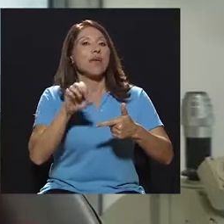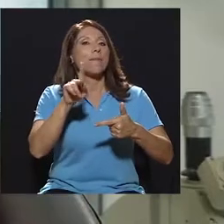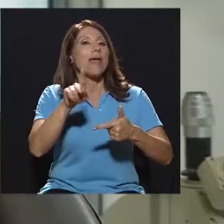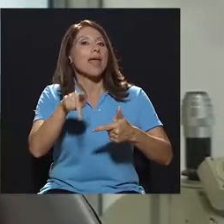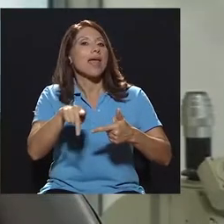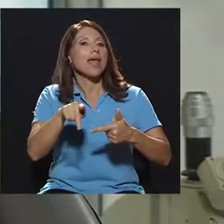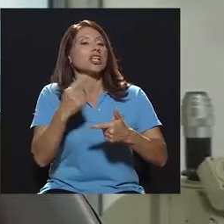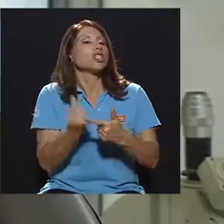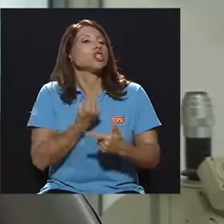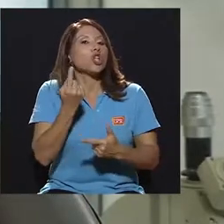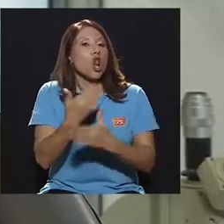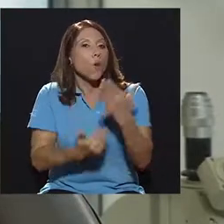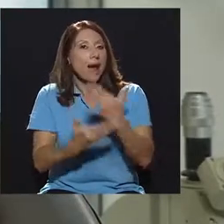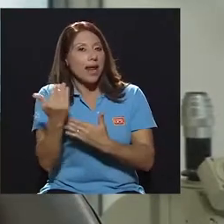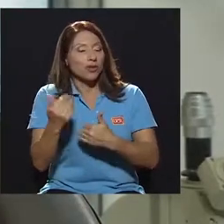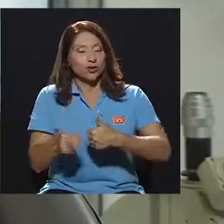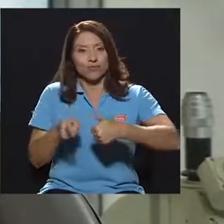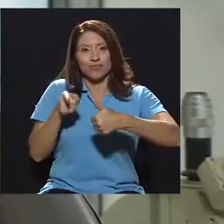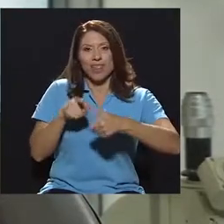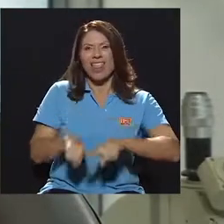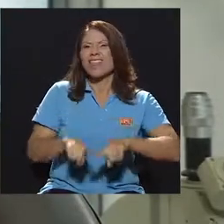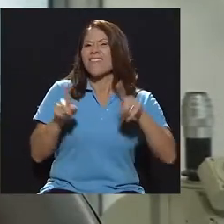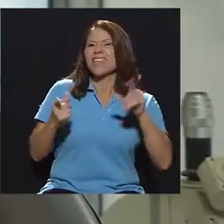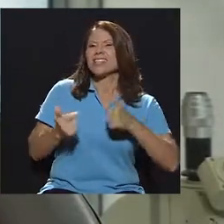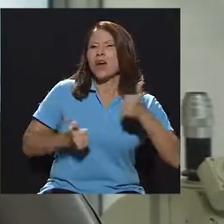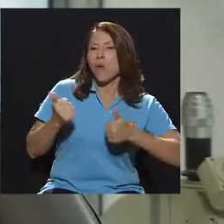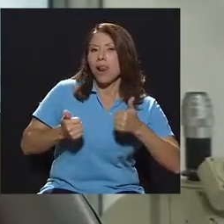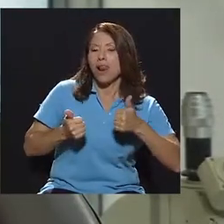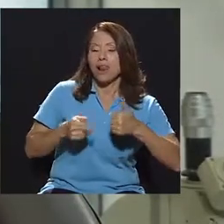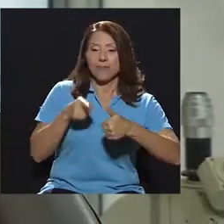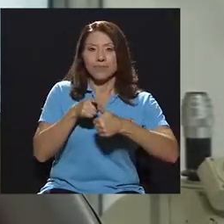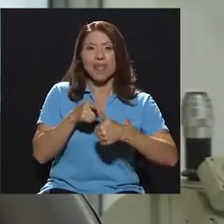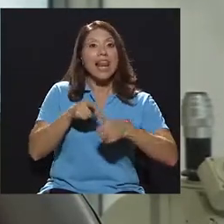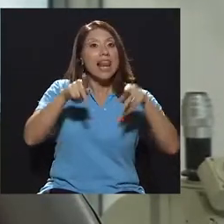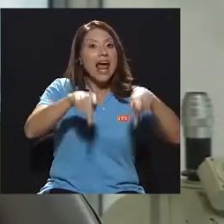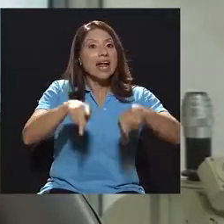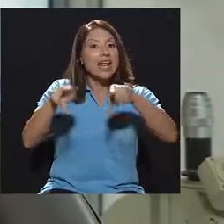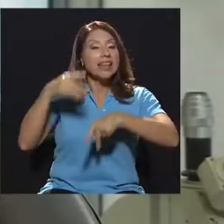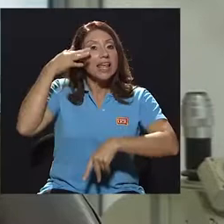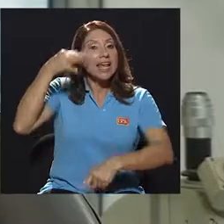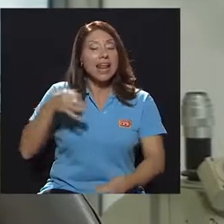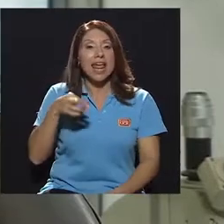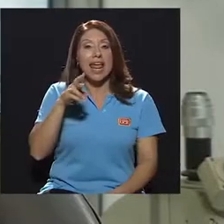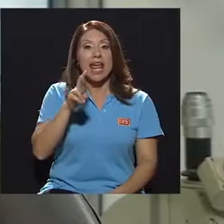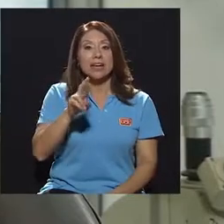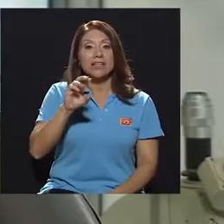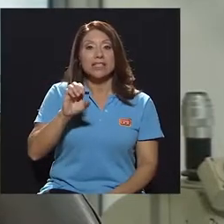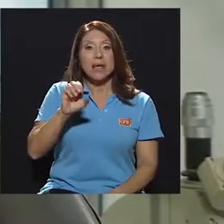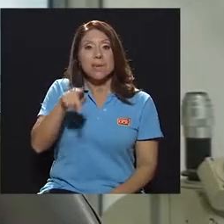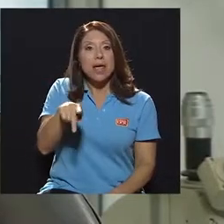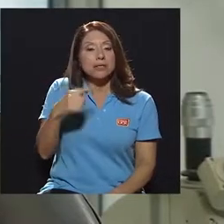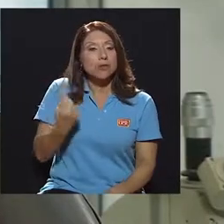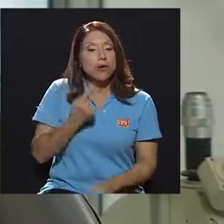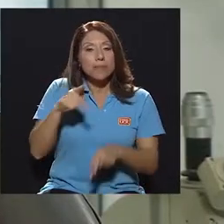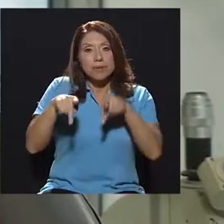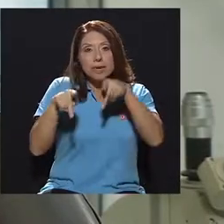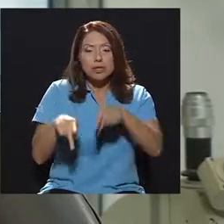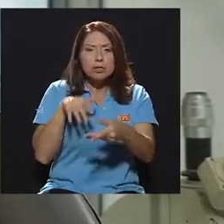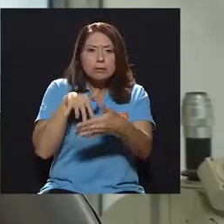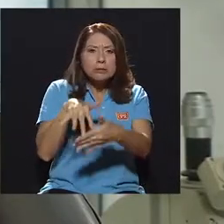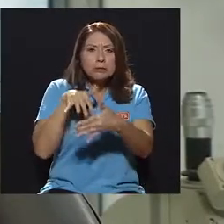El RCP regular por lo general, o la gente piensa que el RCP solo lo pueden dar profesionales en salud y no es así.